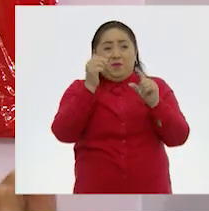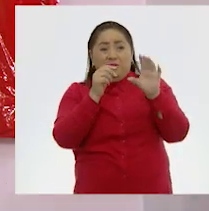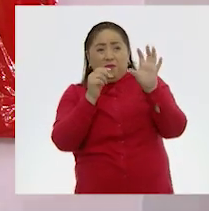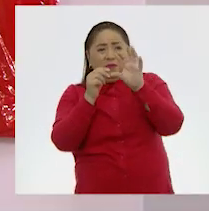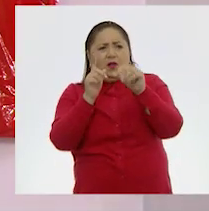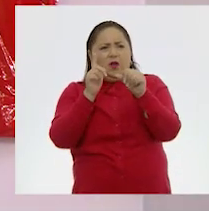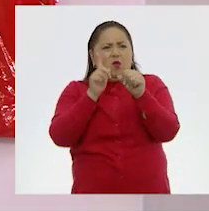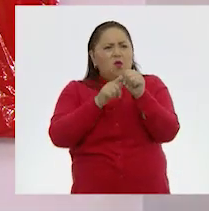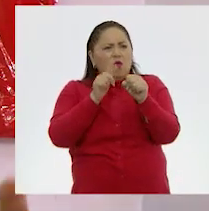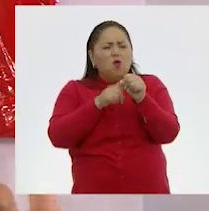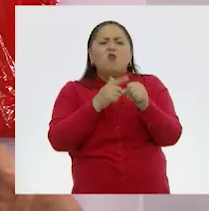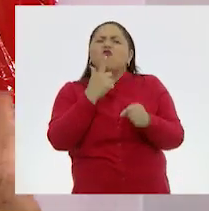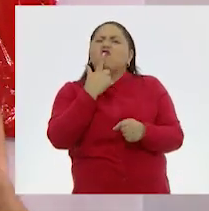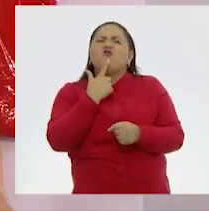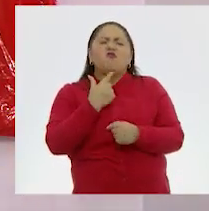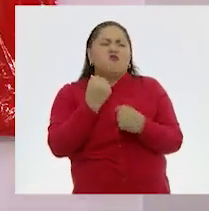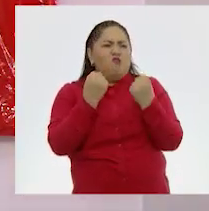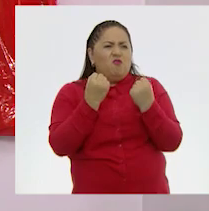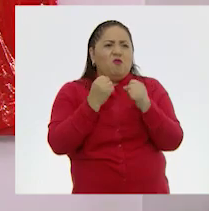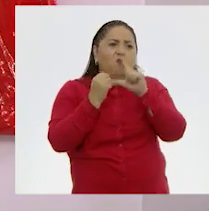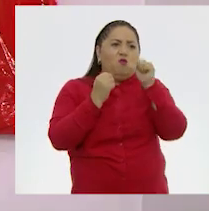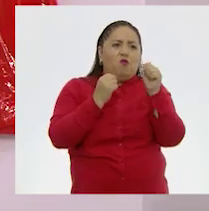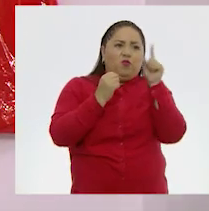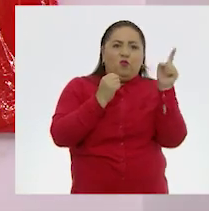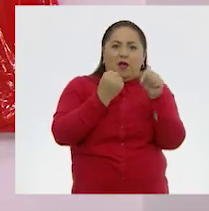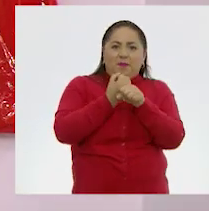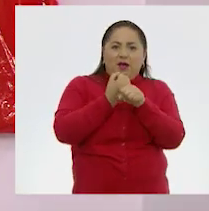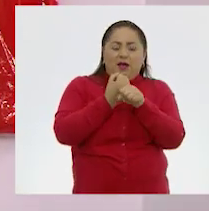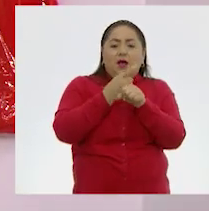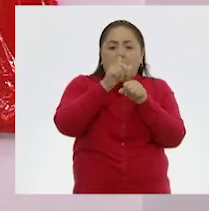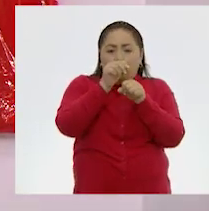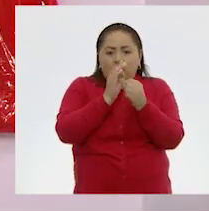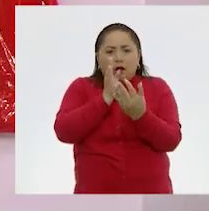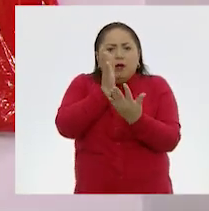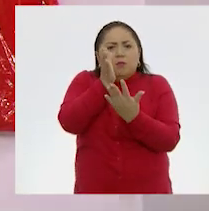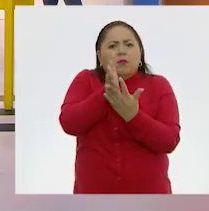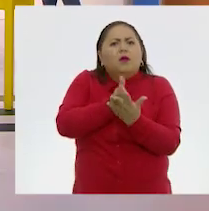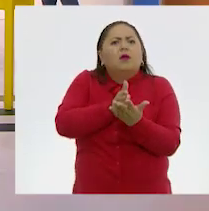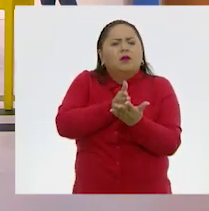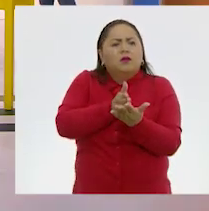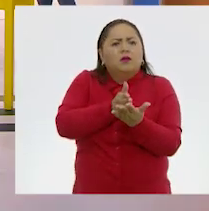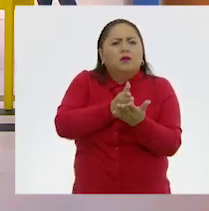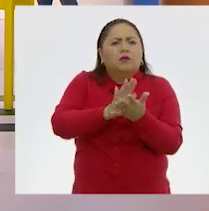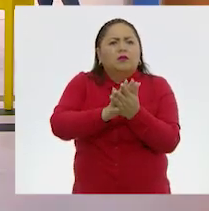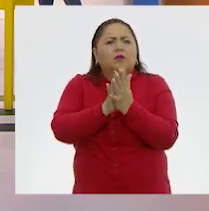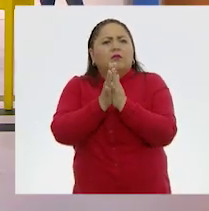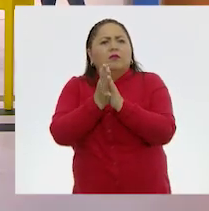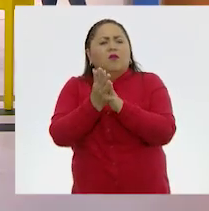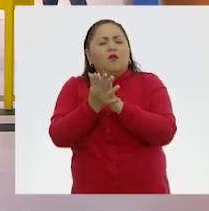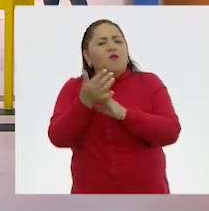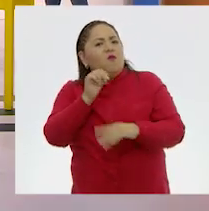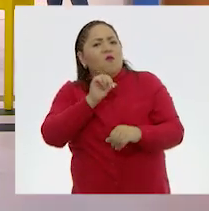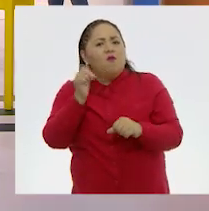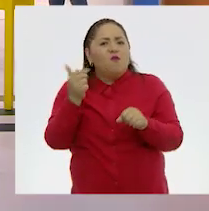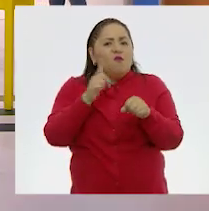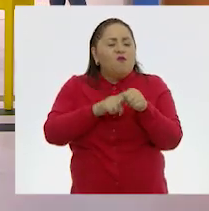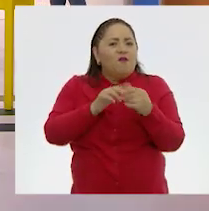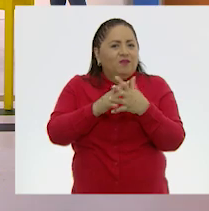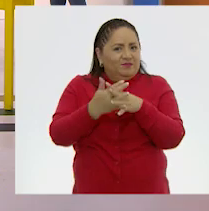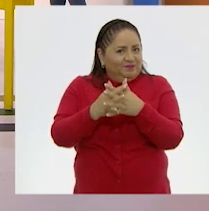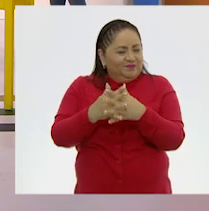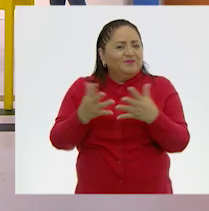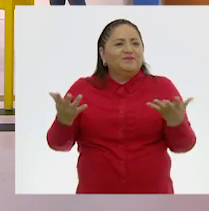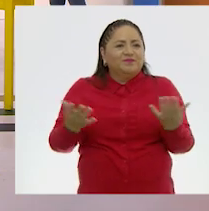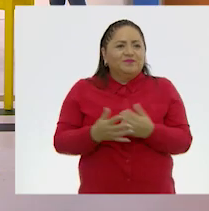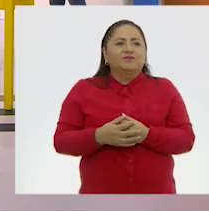queda el color rojo, rojo, rojo. En otro el amarillo. Y en medio... Se combina. Se combina. Muy bien.